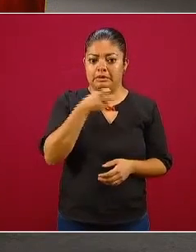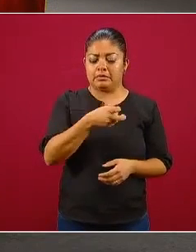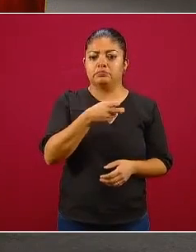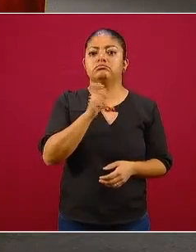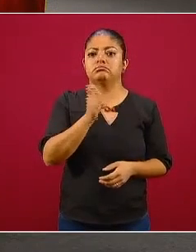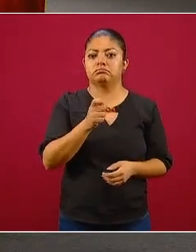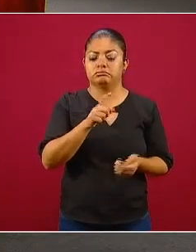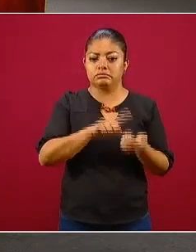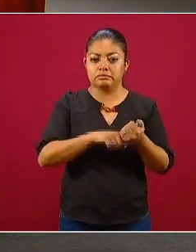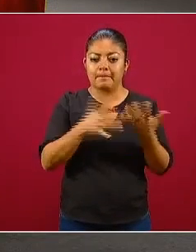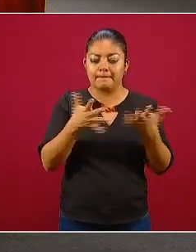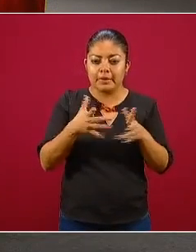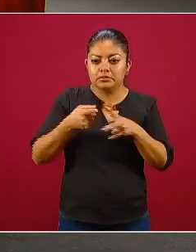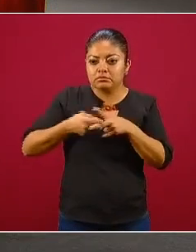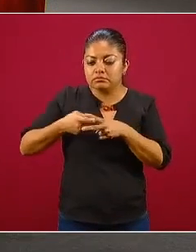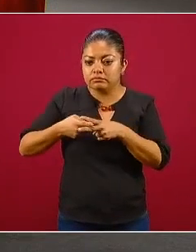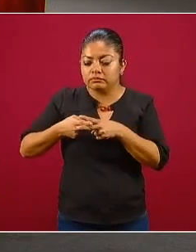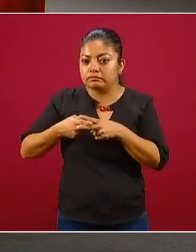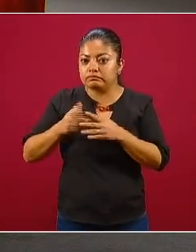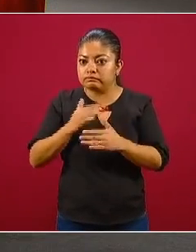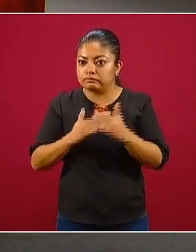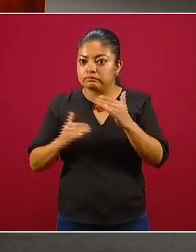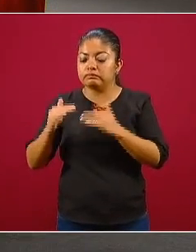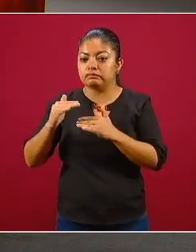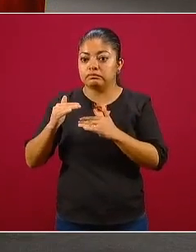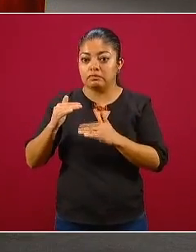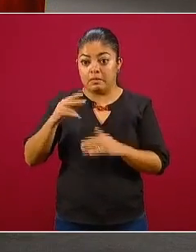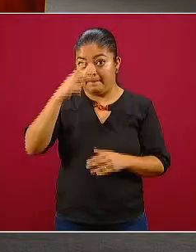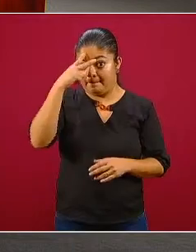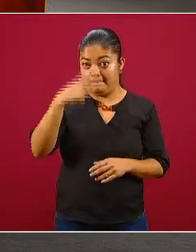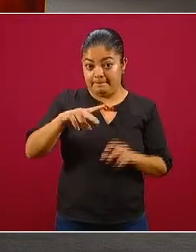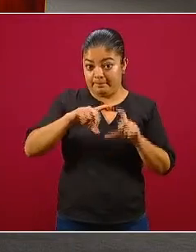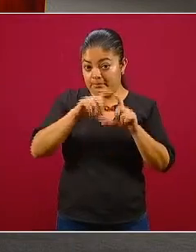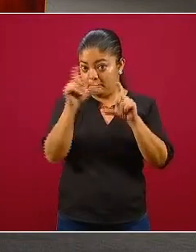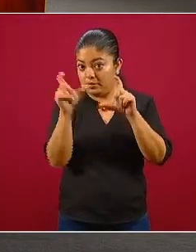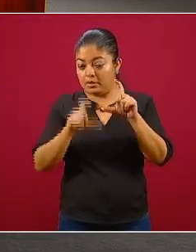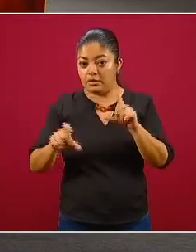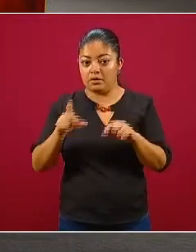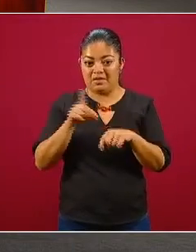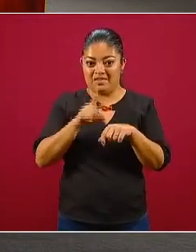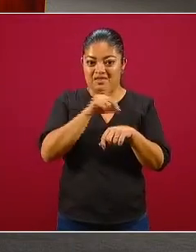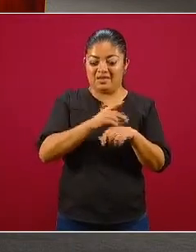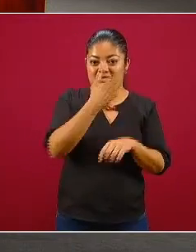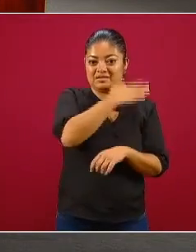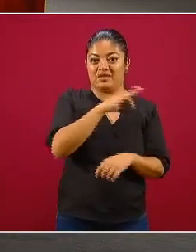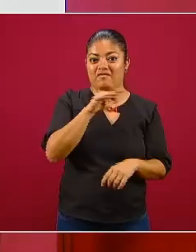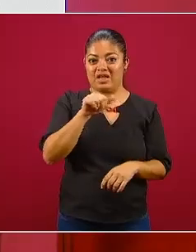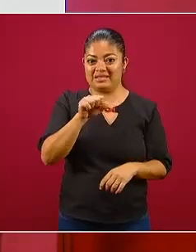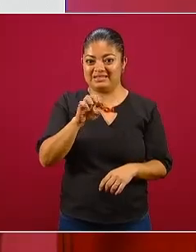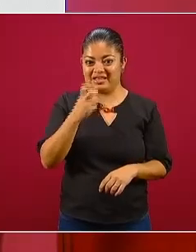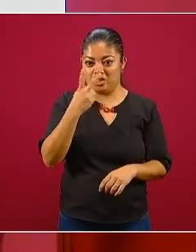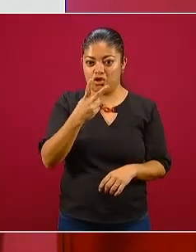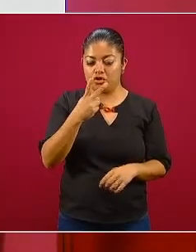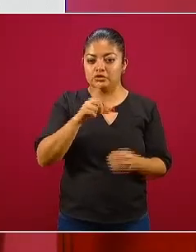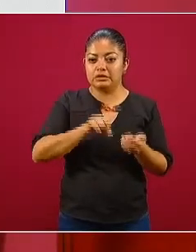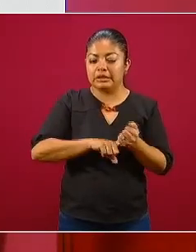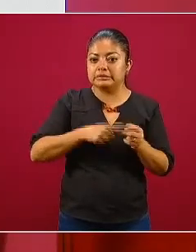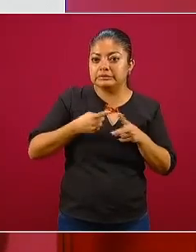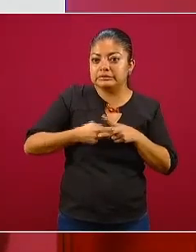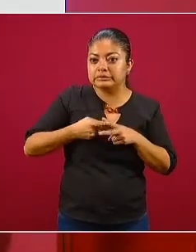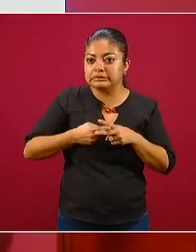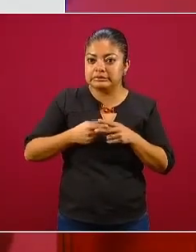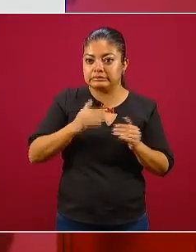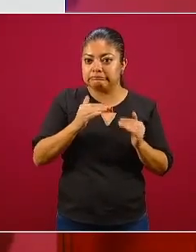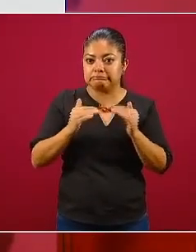sobreestimación de la letalidad. México desde hace mucho tiempo, desde la fase 2, empezó a sobreestimar la letalidad.